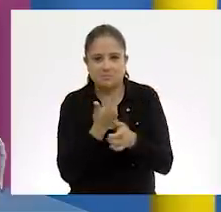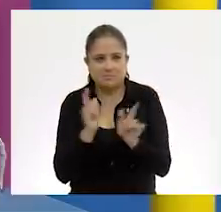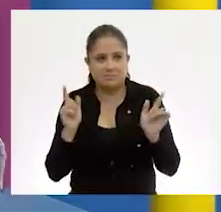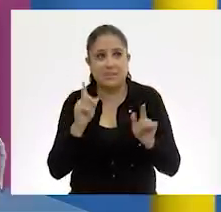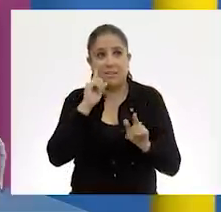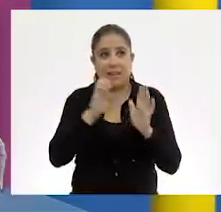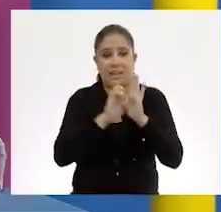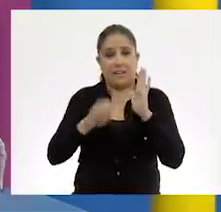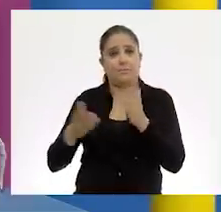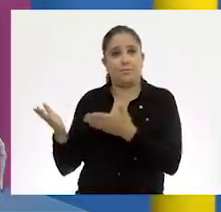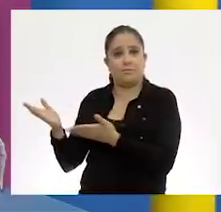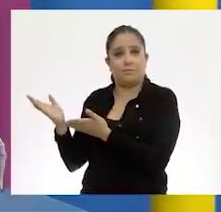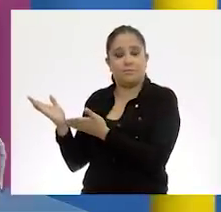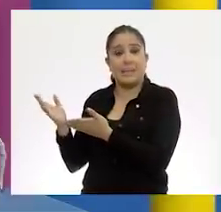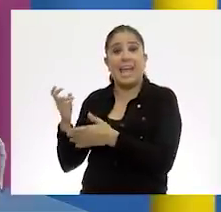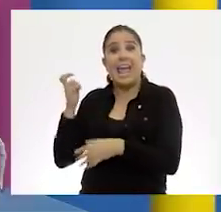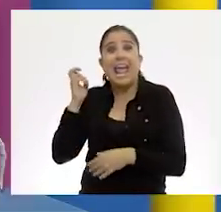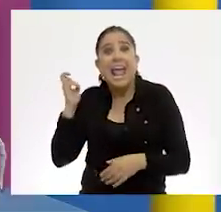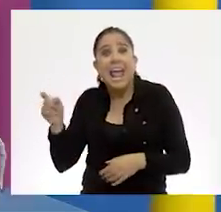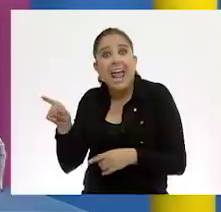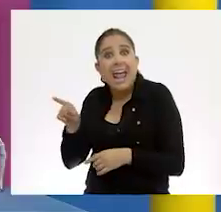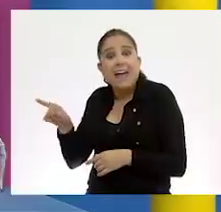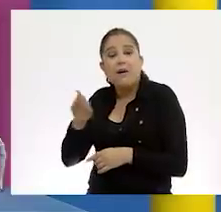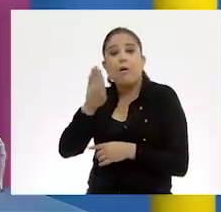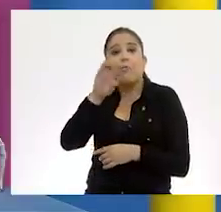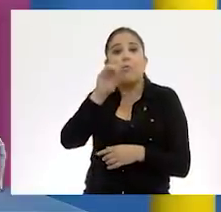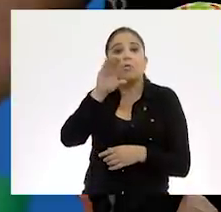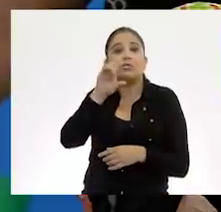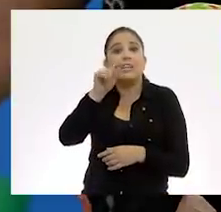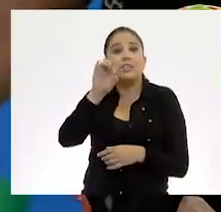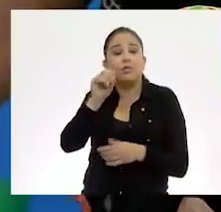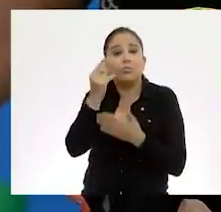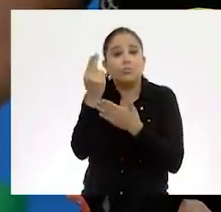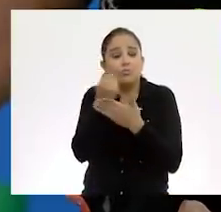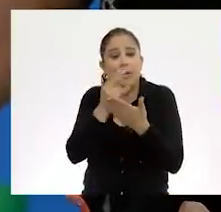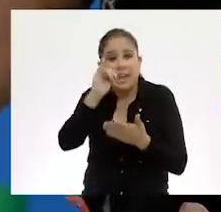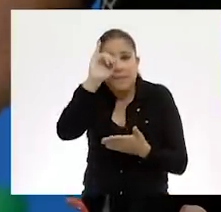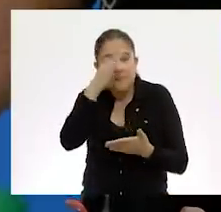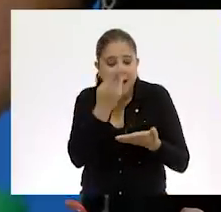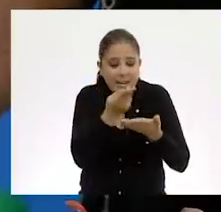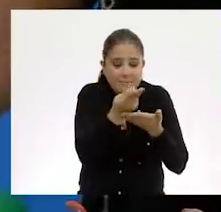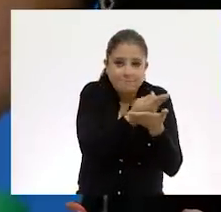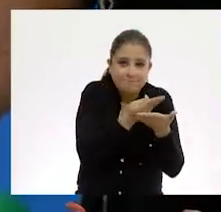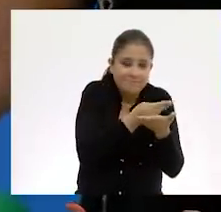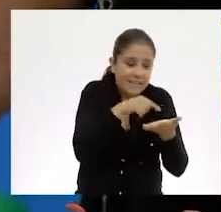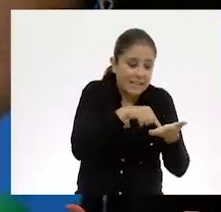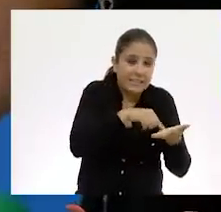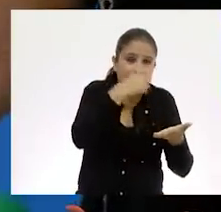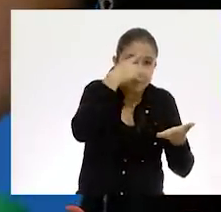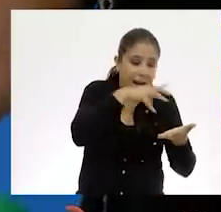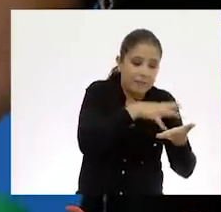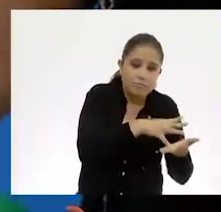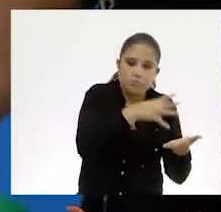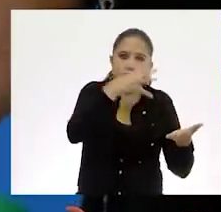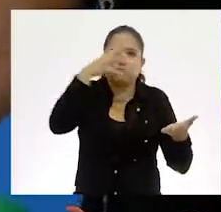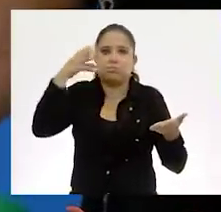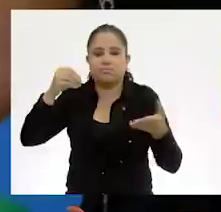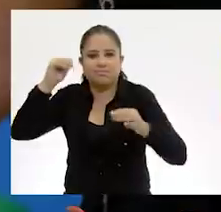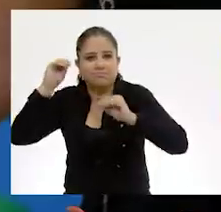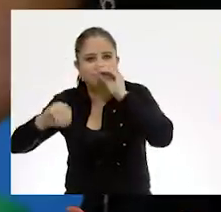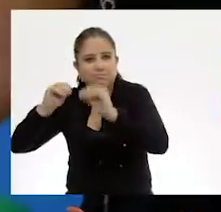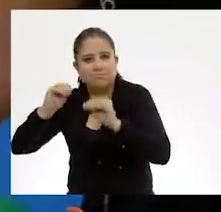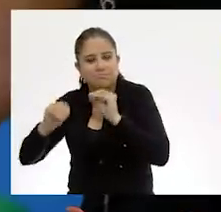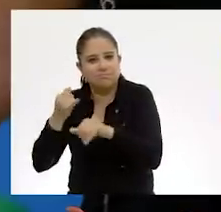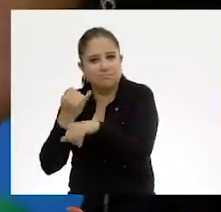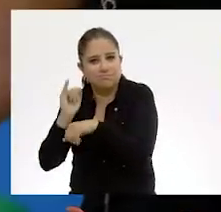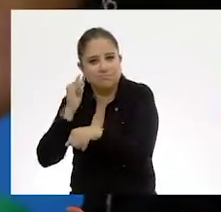sería en este caso, pues el boceto, el boceto que nosotros... Hace rato comentábamos que es el diseño de cómo se trabaja, de cómo es...